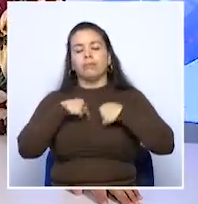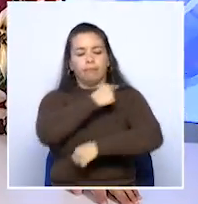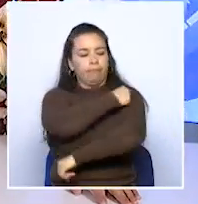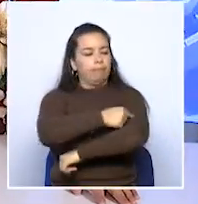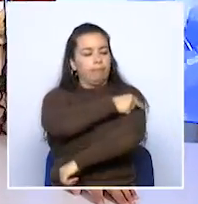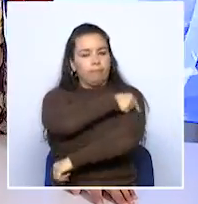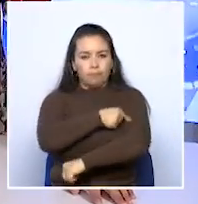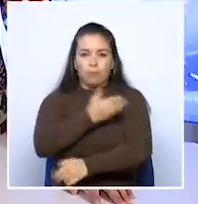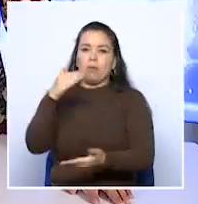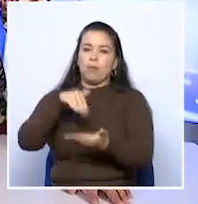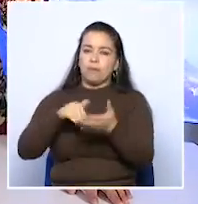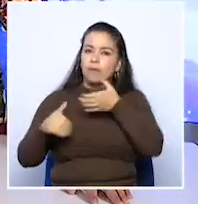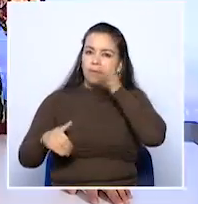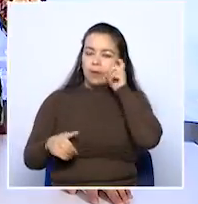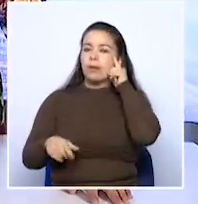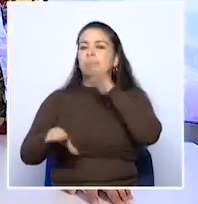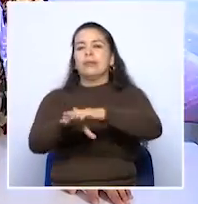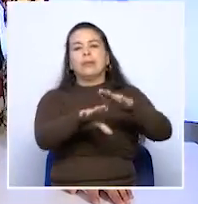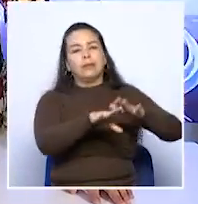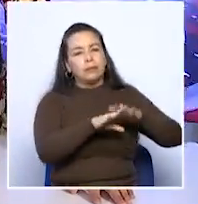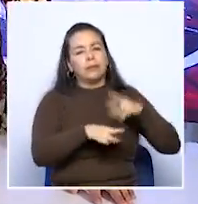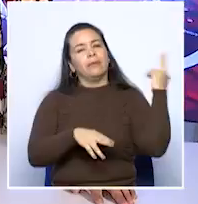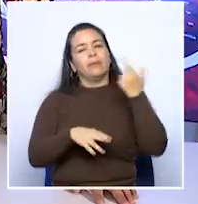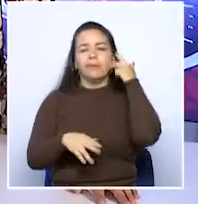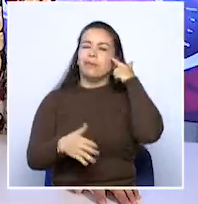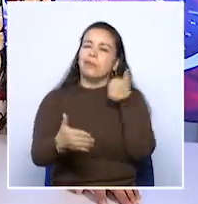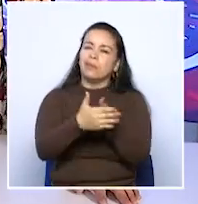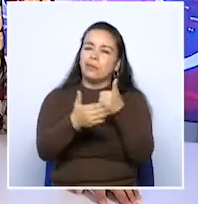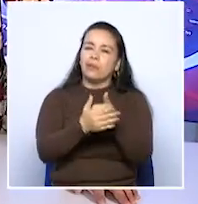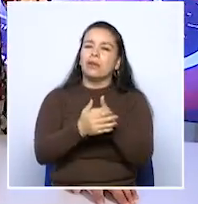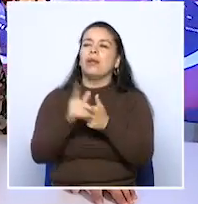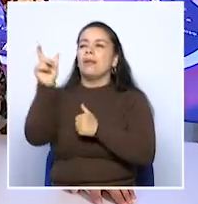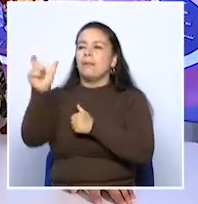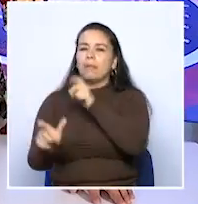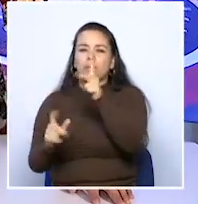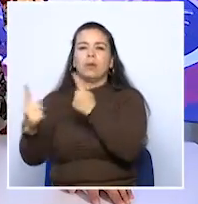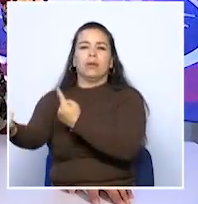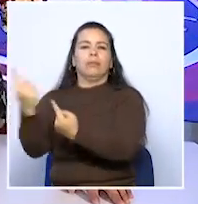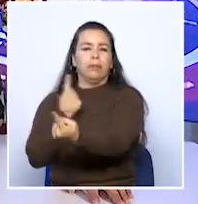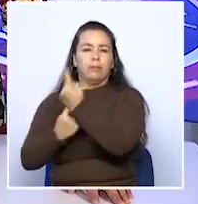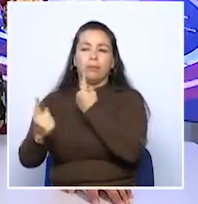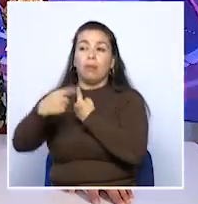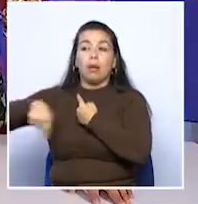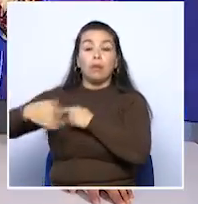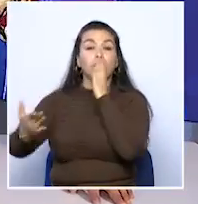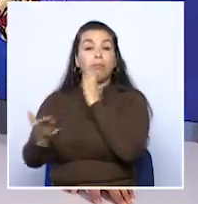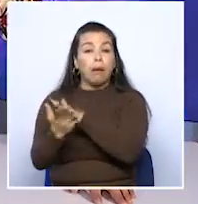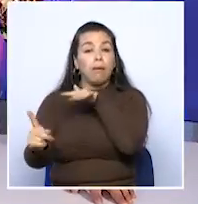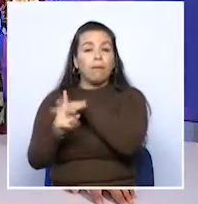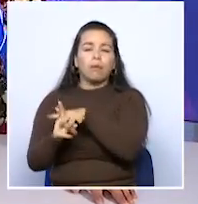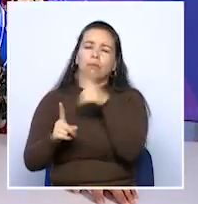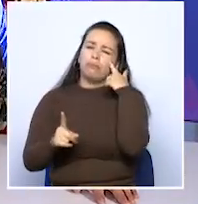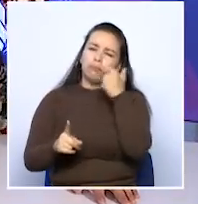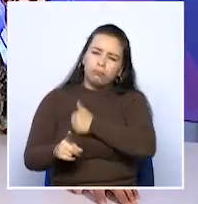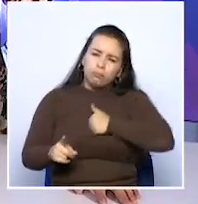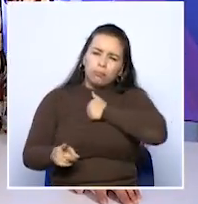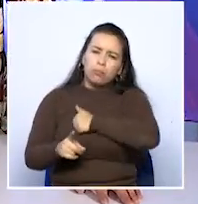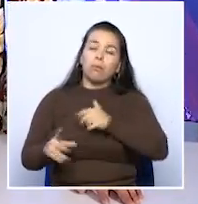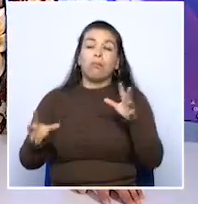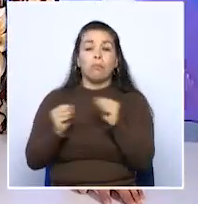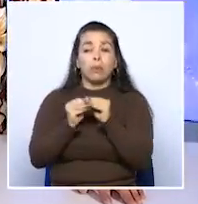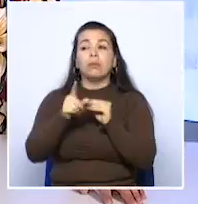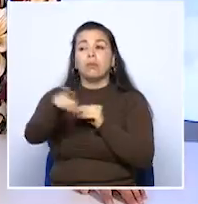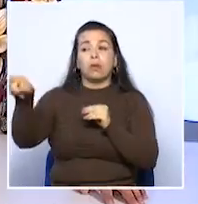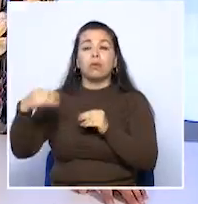Roja seccional Caldas se ha reiterado que por favor vayan las personas que realmente resultaron afectadas además porque